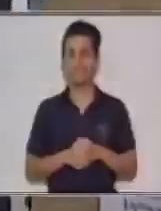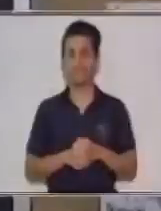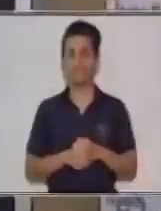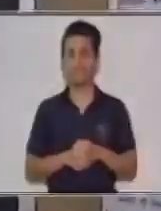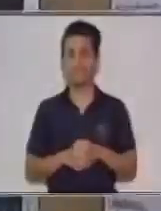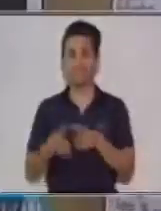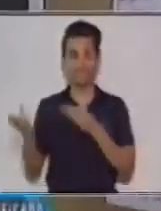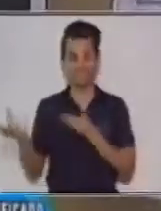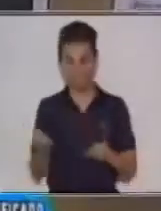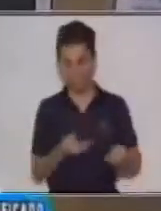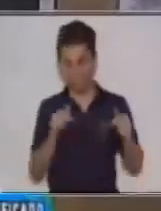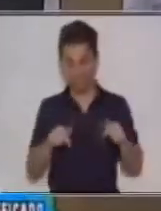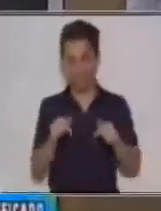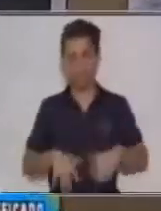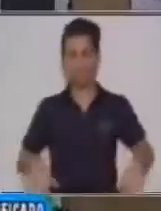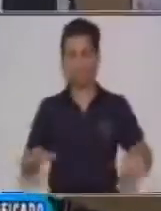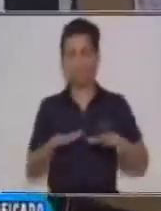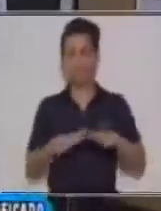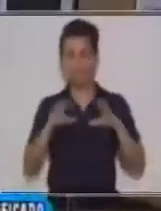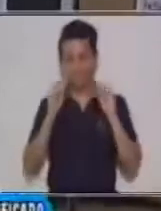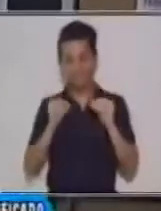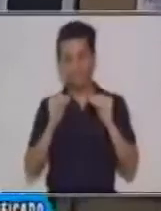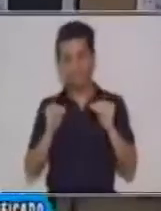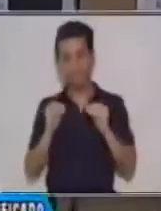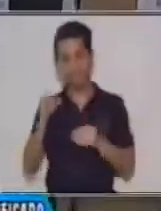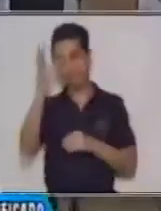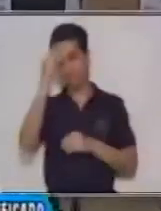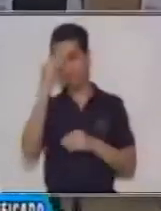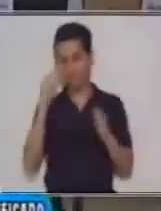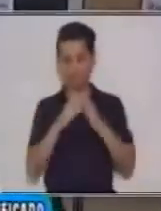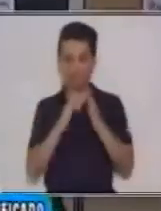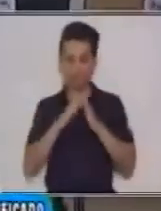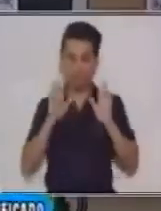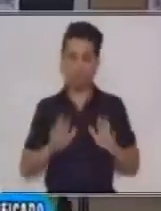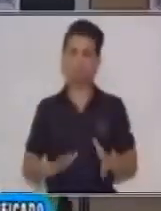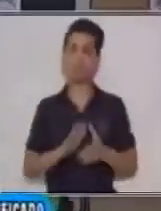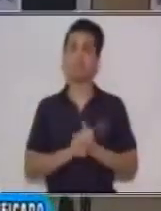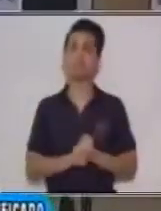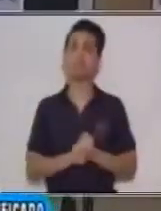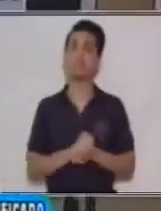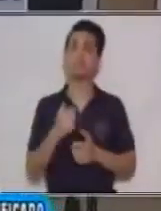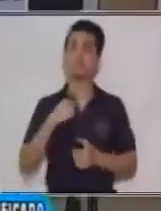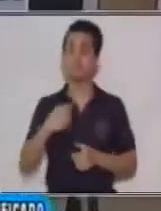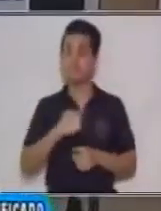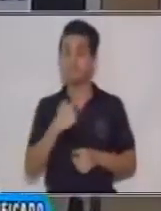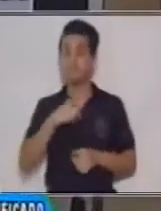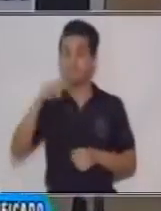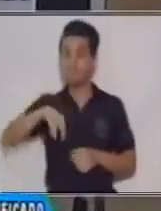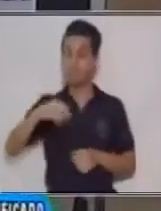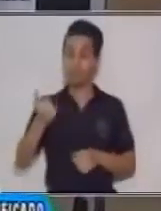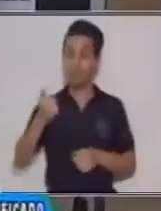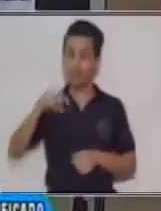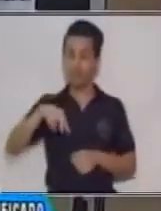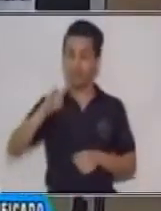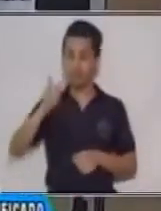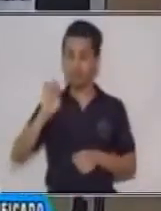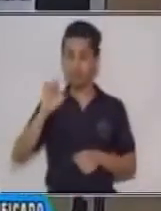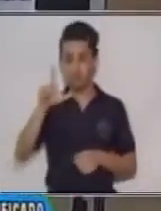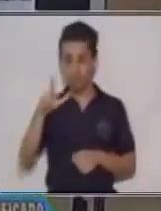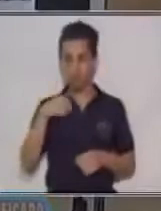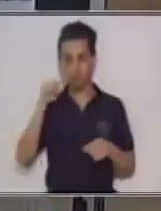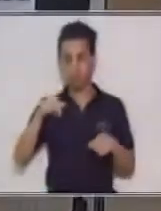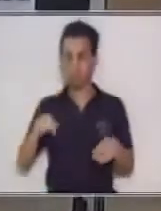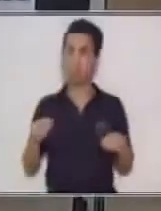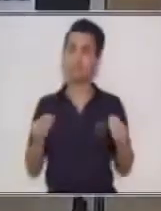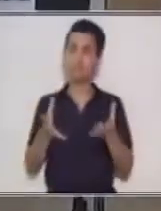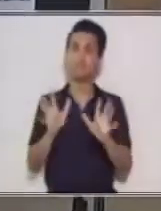Bienvenidos a este espacio educativo Aprendo en Casa. Soy Manuel Martínez y en esta oportunidad